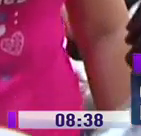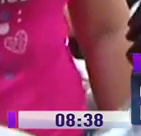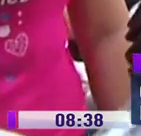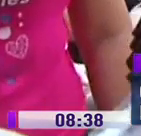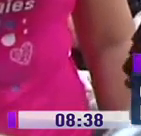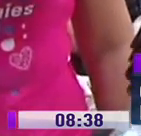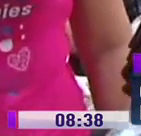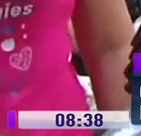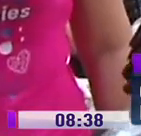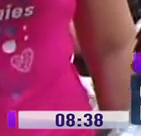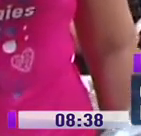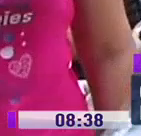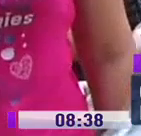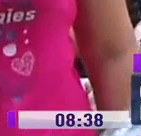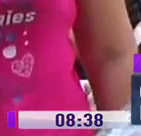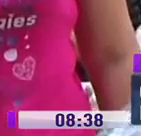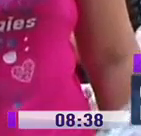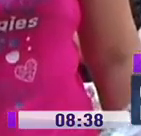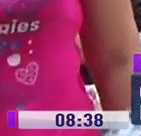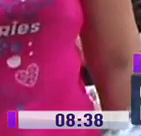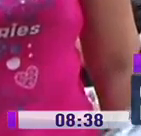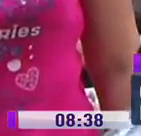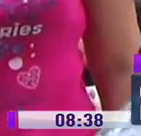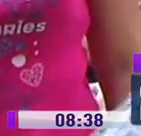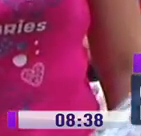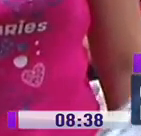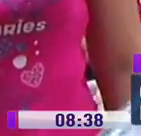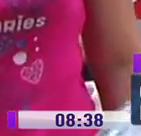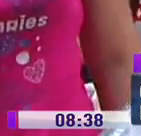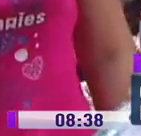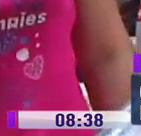tenía pagado desde el año 2013 todo, todo, todo,